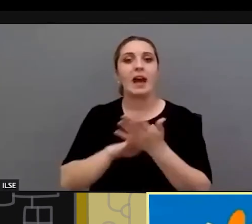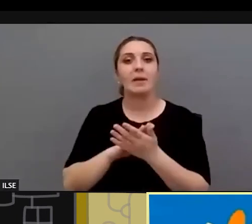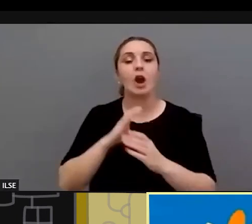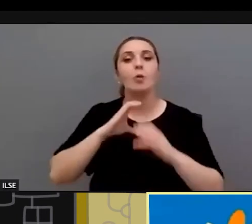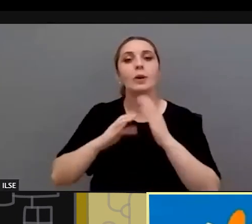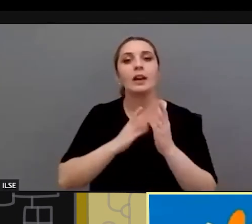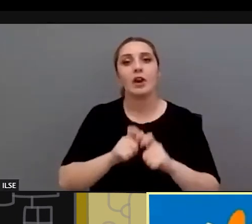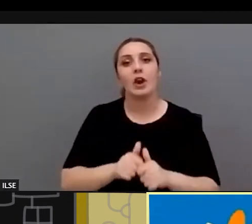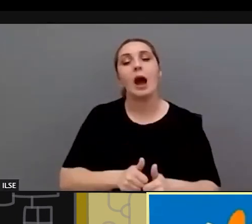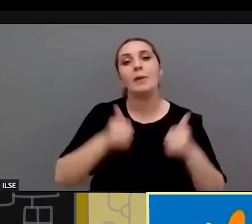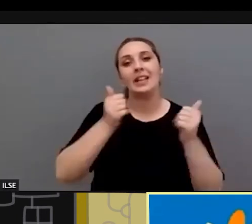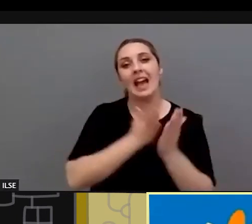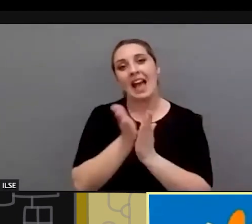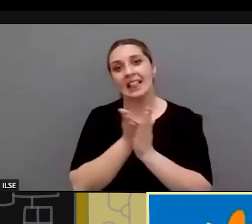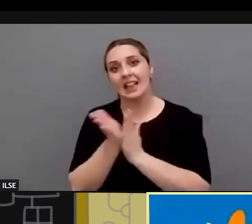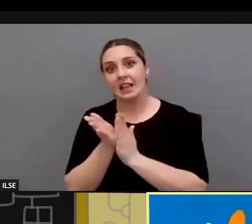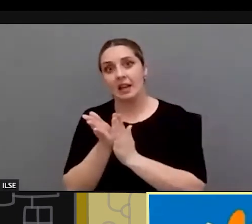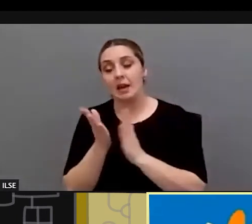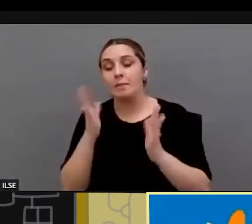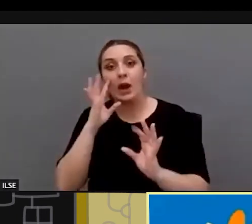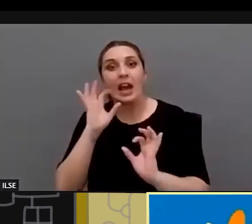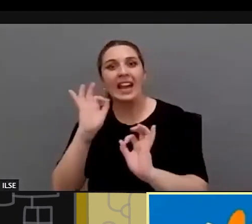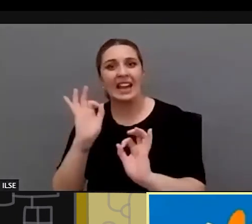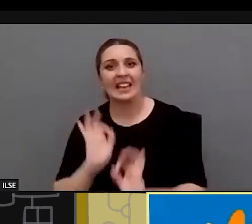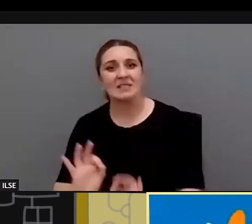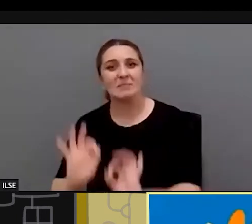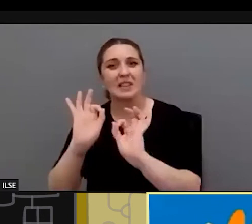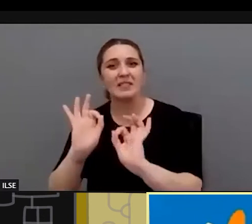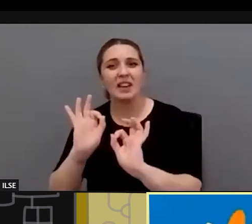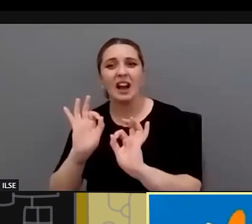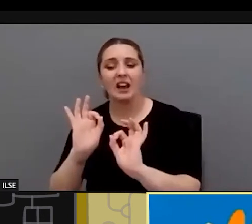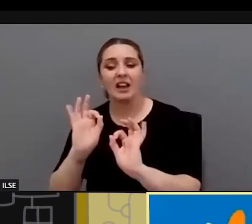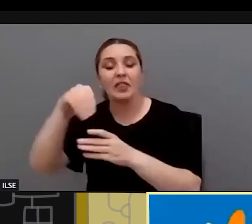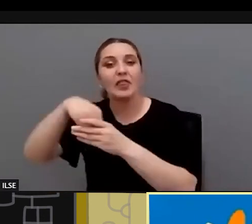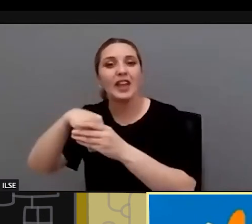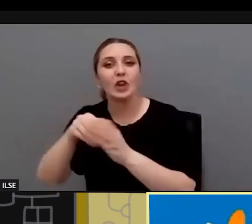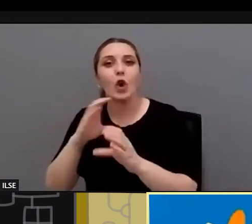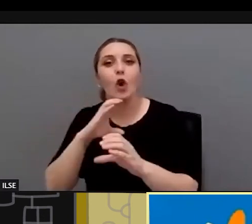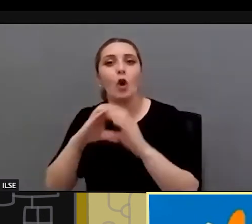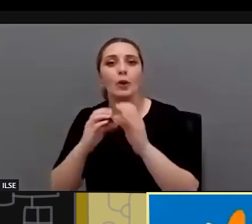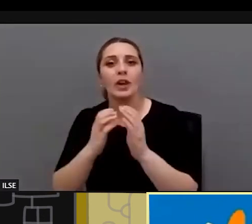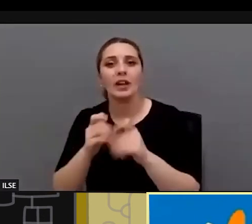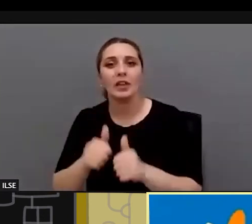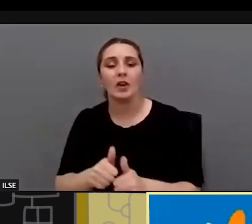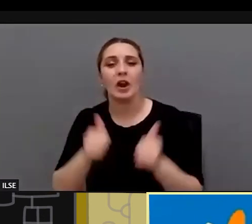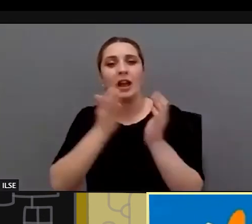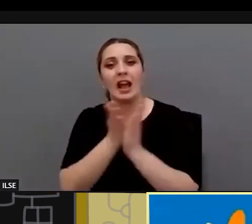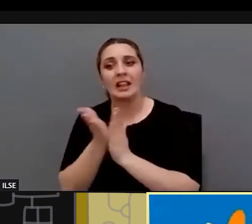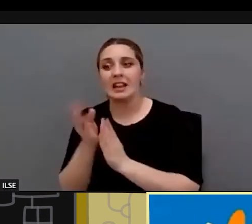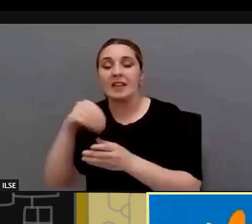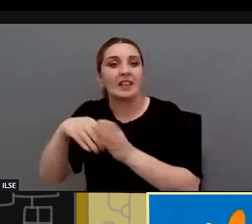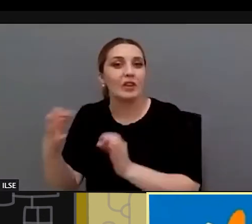pero que muchas veces no se concreta exactamente en qué puede consistir esa comunicación aumentativa alternativa entonces